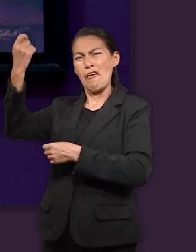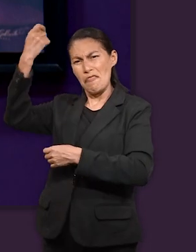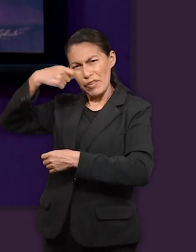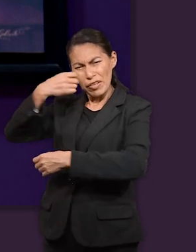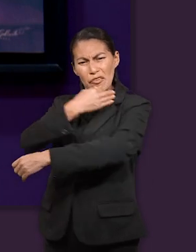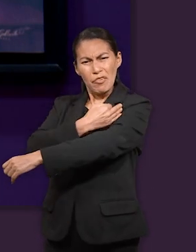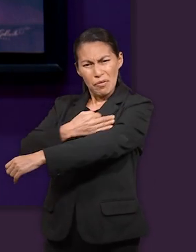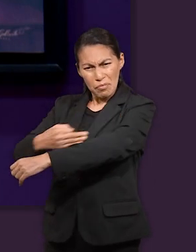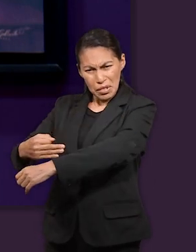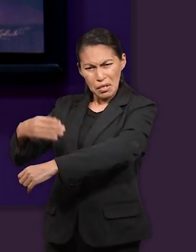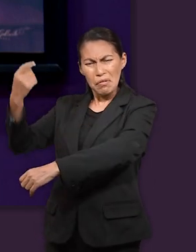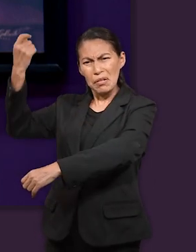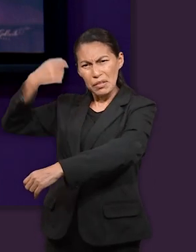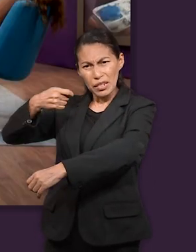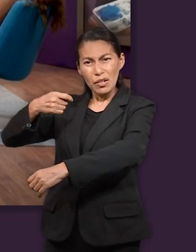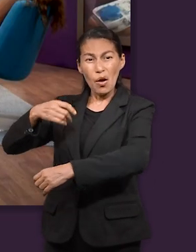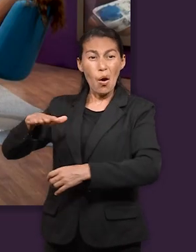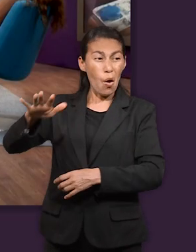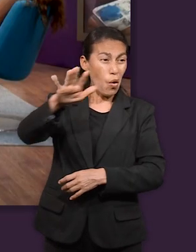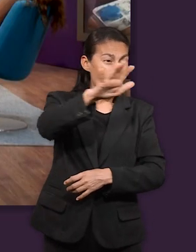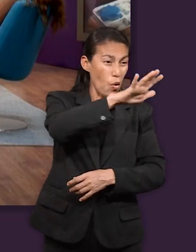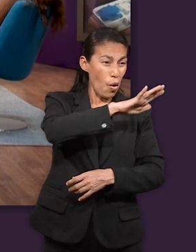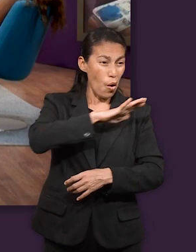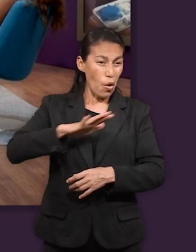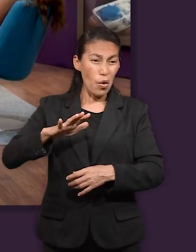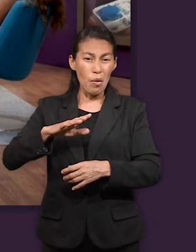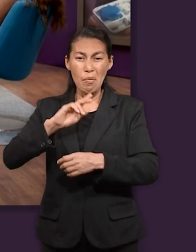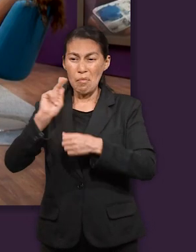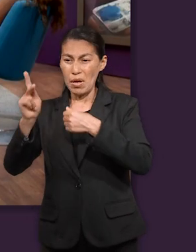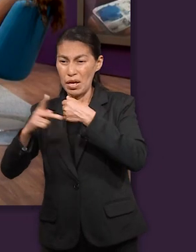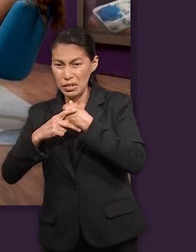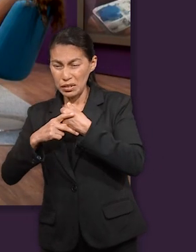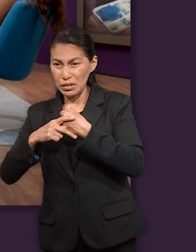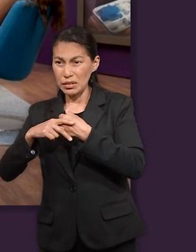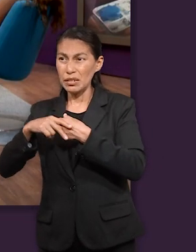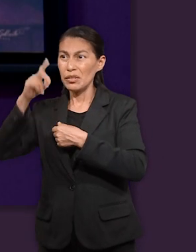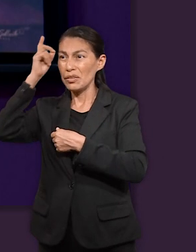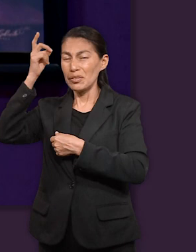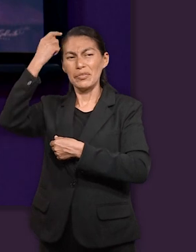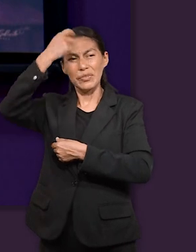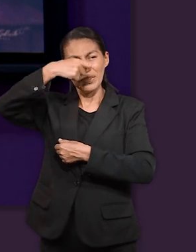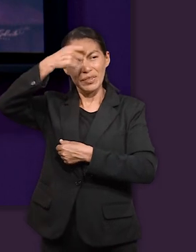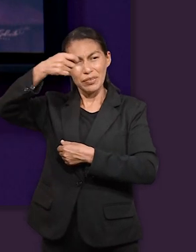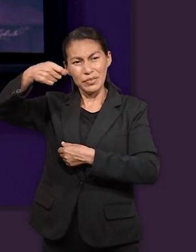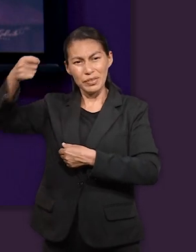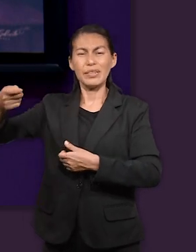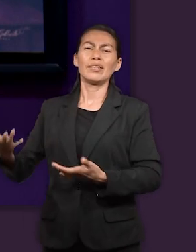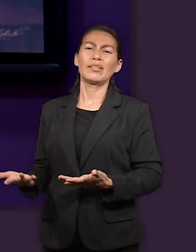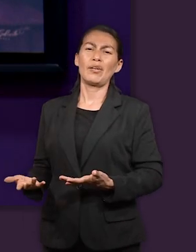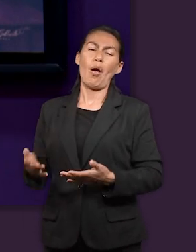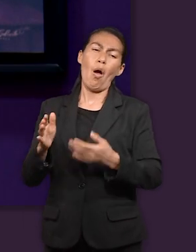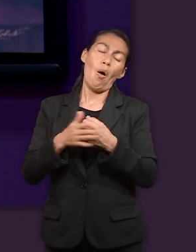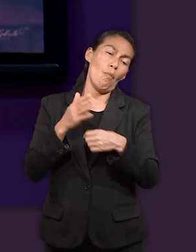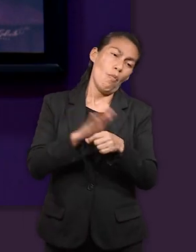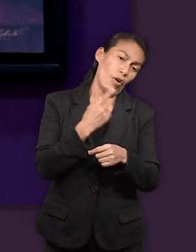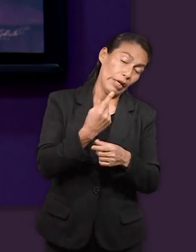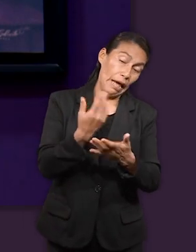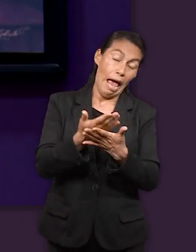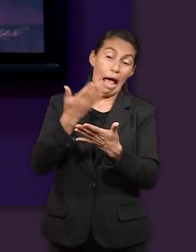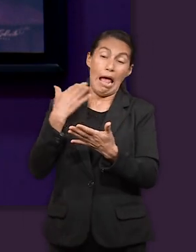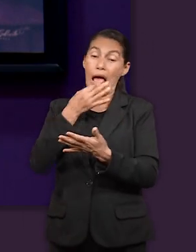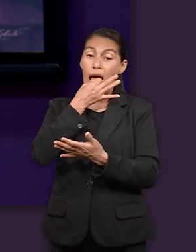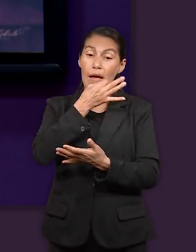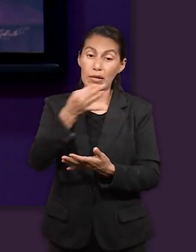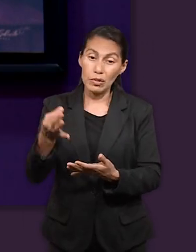a José no solamente impactaron en él sino también en su familia y no solamente en su familia sino también en todas las naciones que se